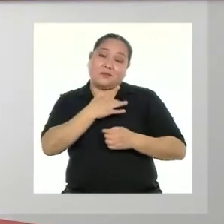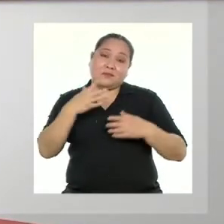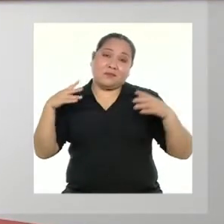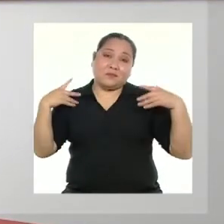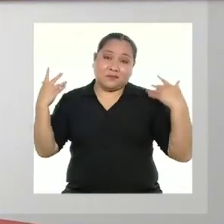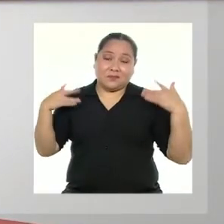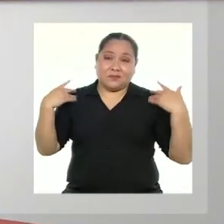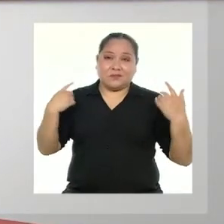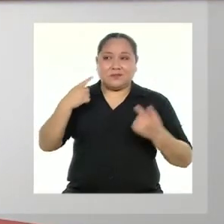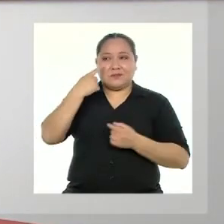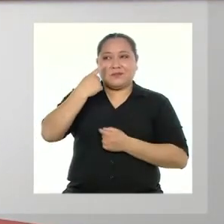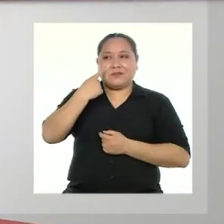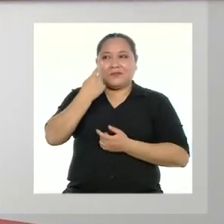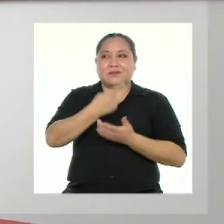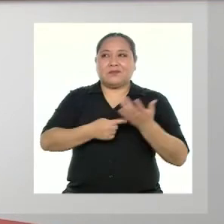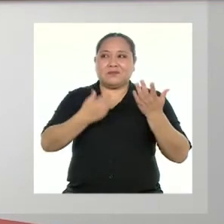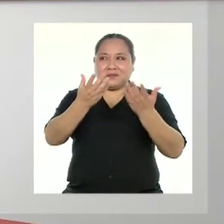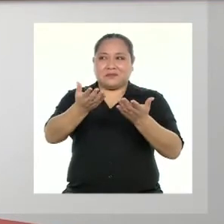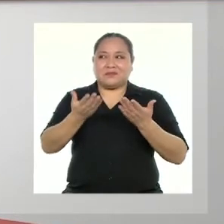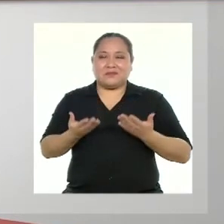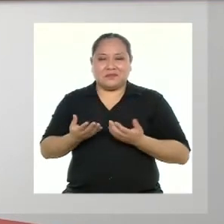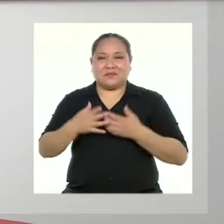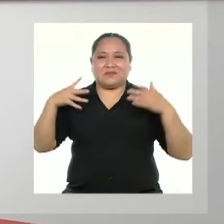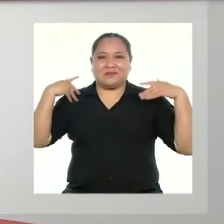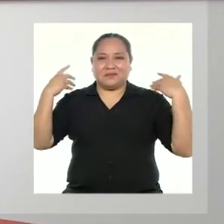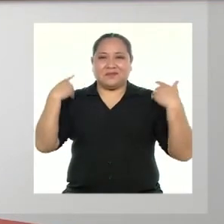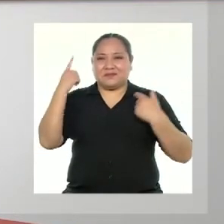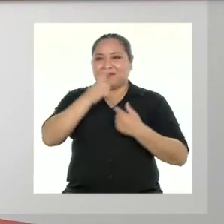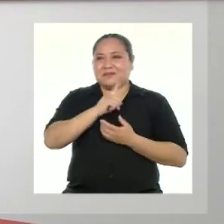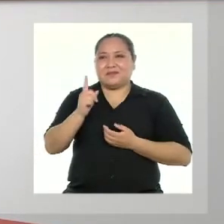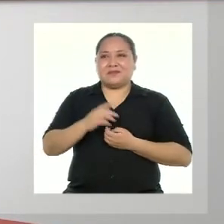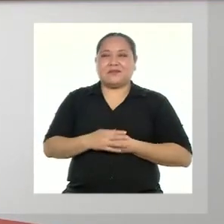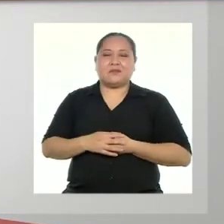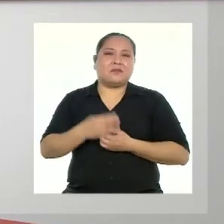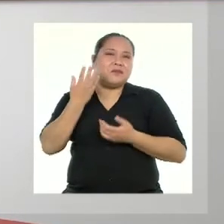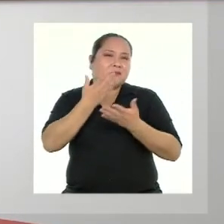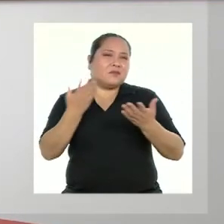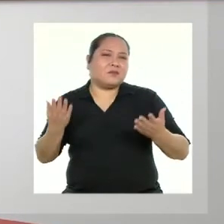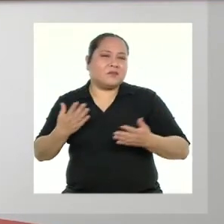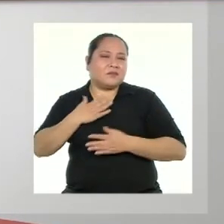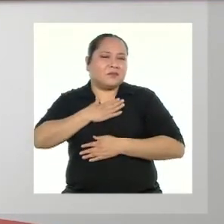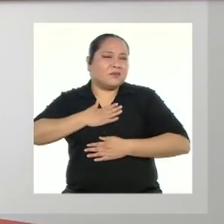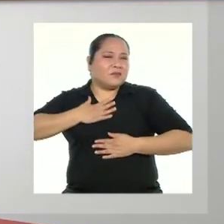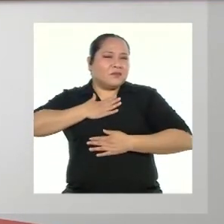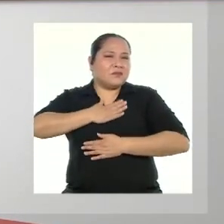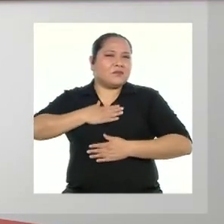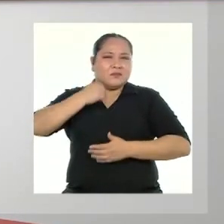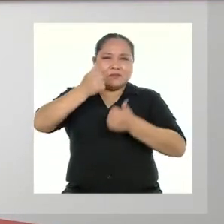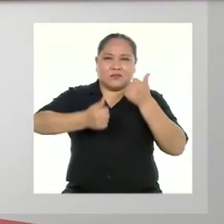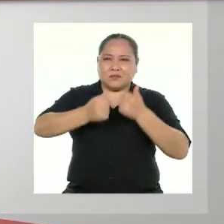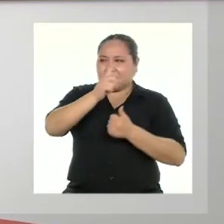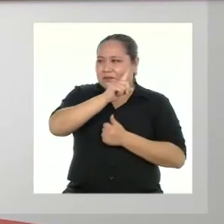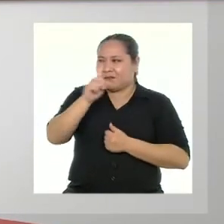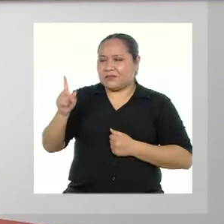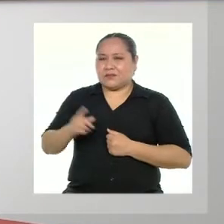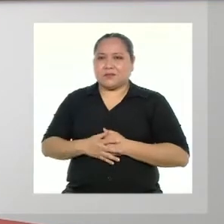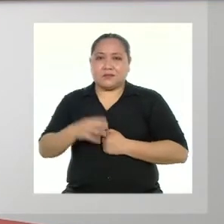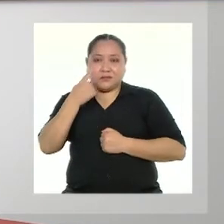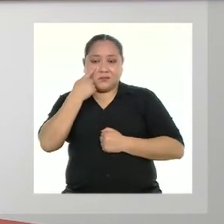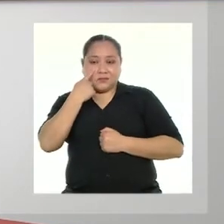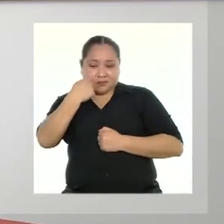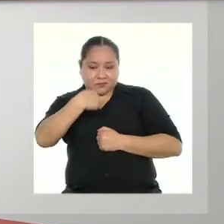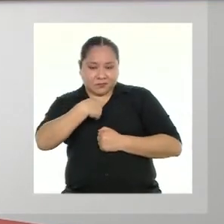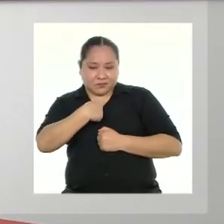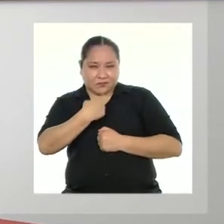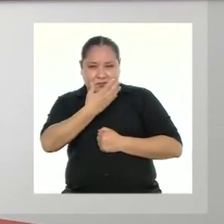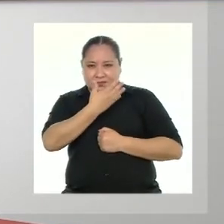que conocer qué es lo que nos trae alegría y qué no, qué actividades nos dan satisfacción y cuáles no. Conocernos